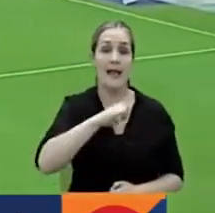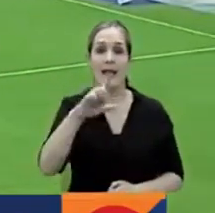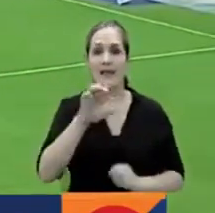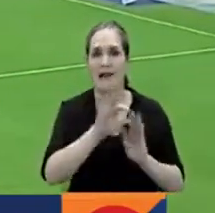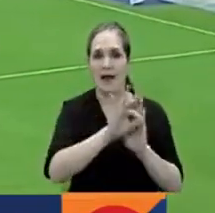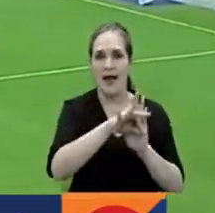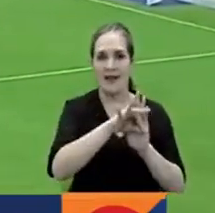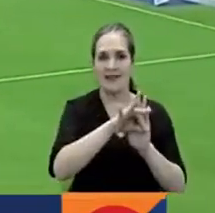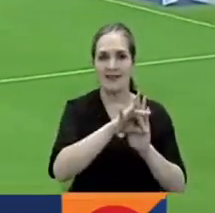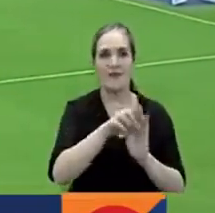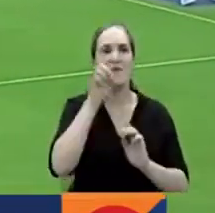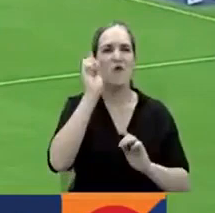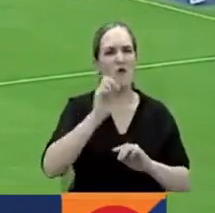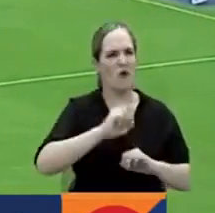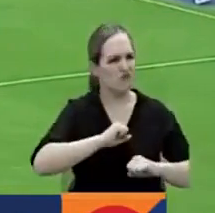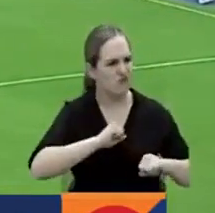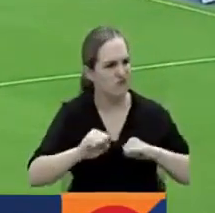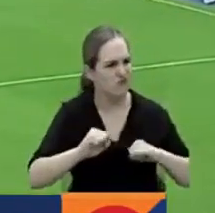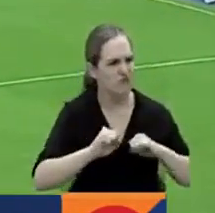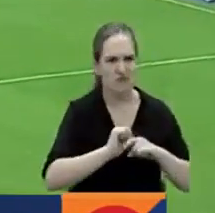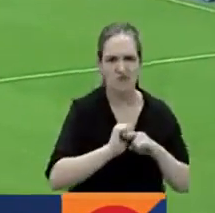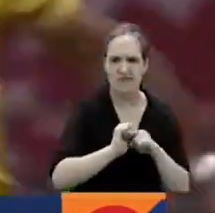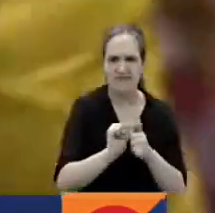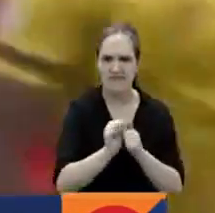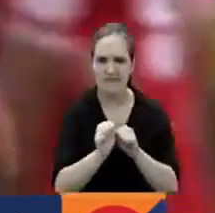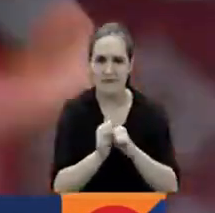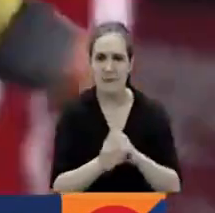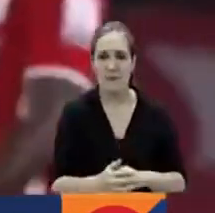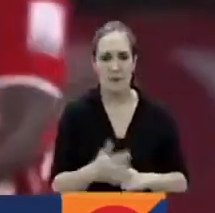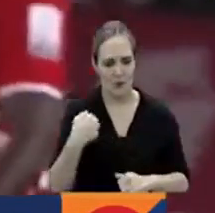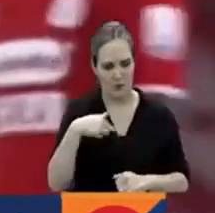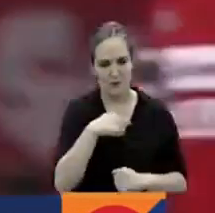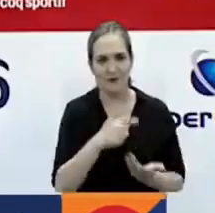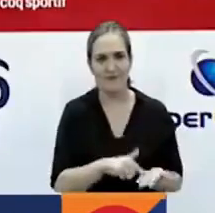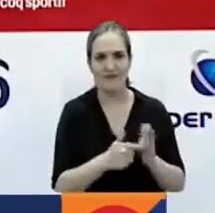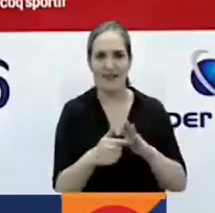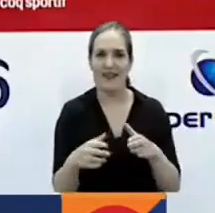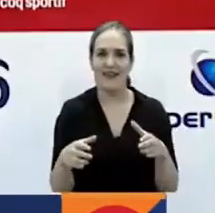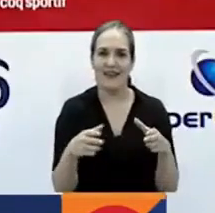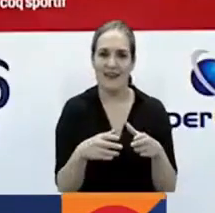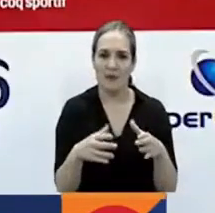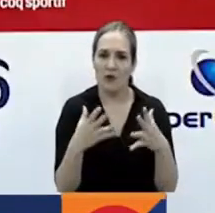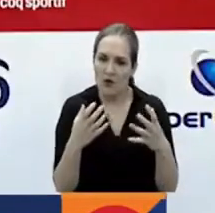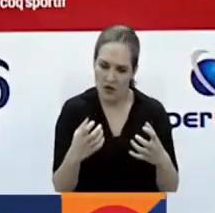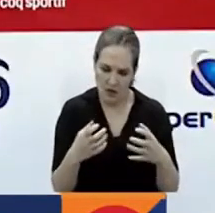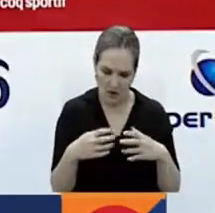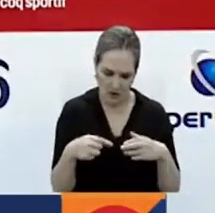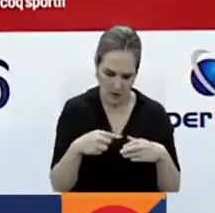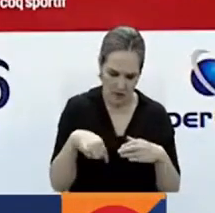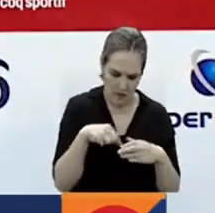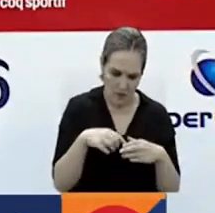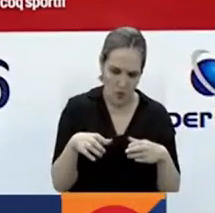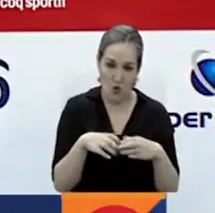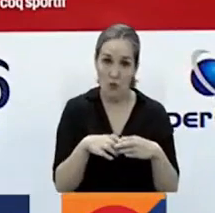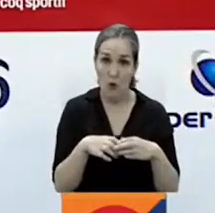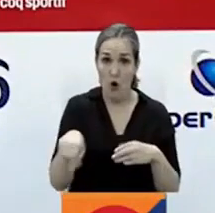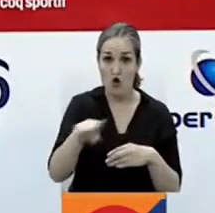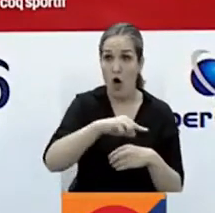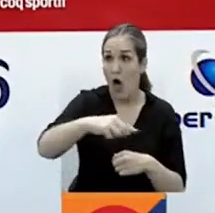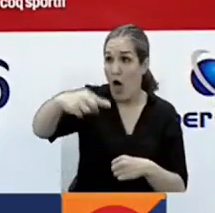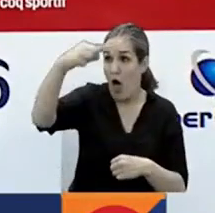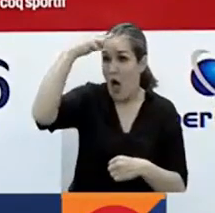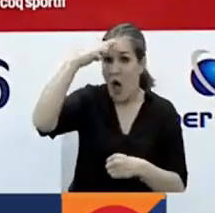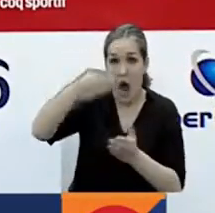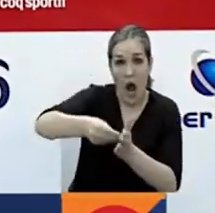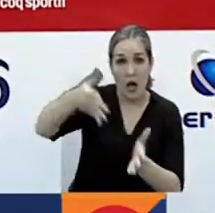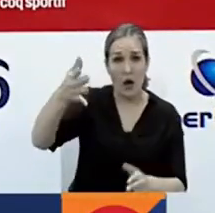por su espíritu deportivo. La contribución que nosotros queremos hacer con este equipo es que sea un equipo que sin ser el equipo que más presupuesto tiene